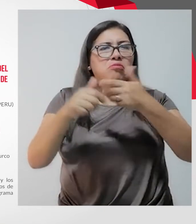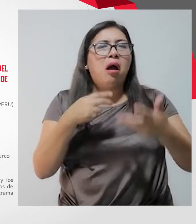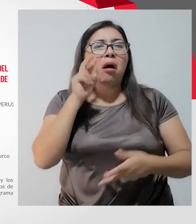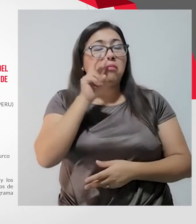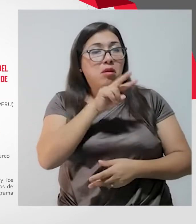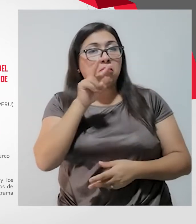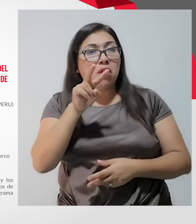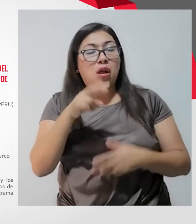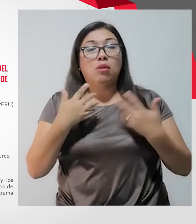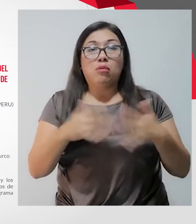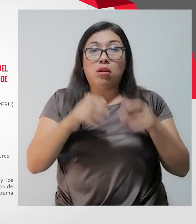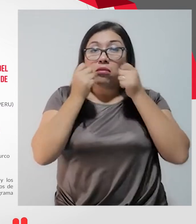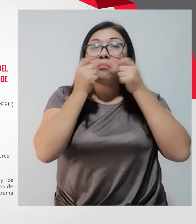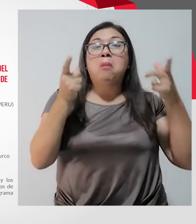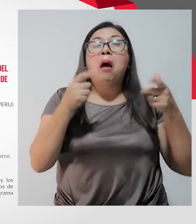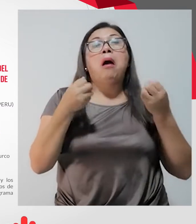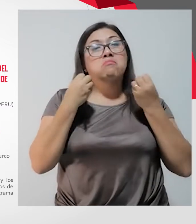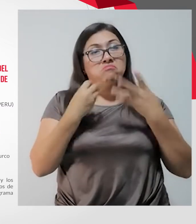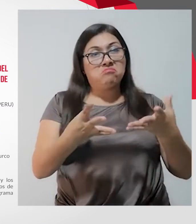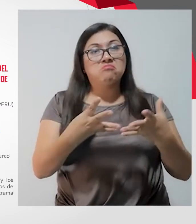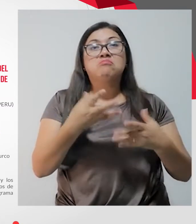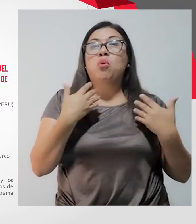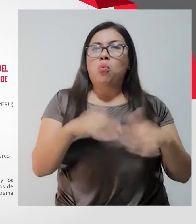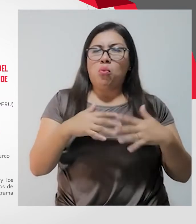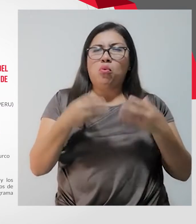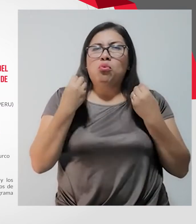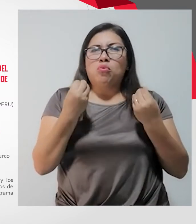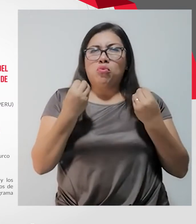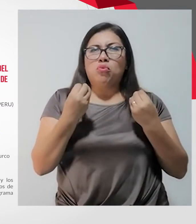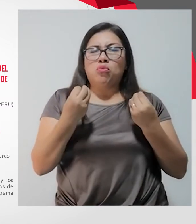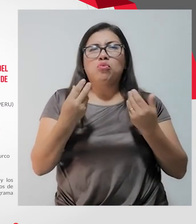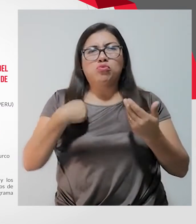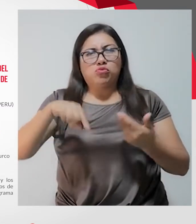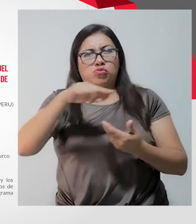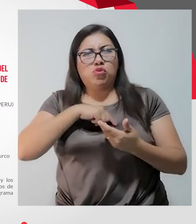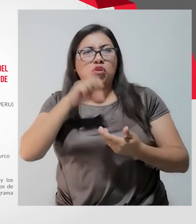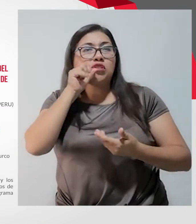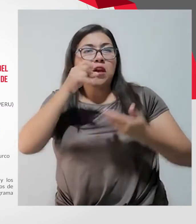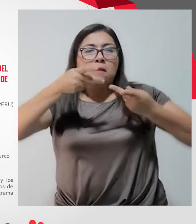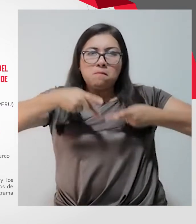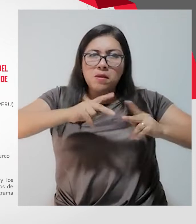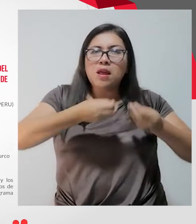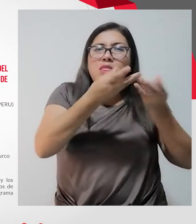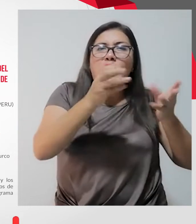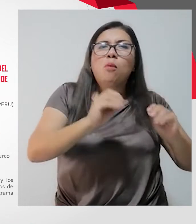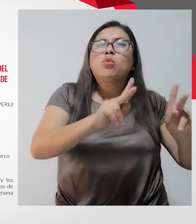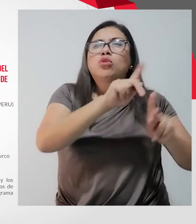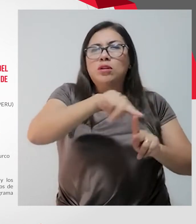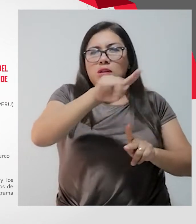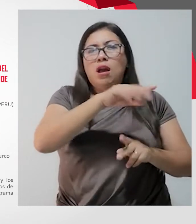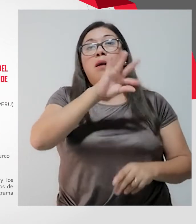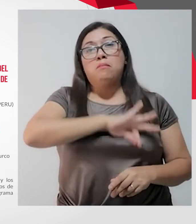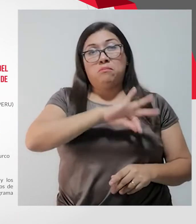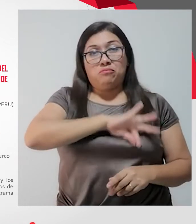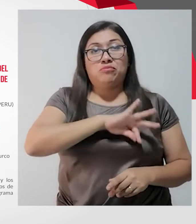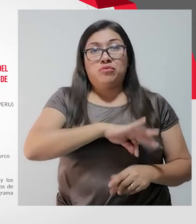Y de verdad que nos hemos quedado sumamente sorprendidos con la... Cómo, si tú le das la oportunidad, cómo ellos la aprovechan, ¿no? Basta que tú